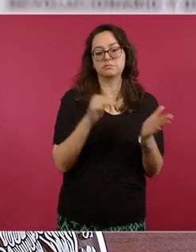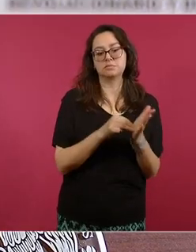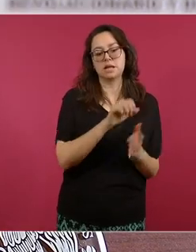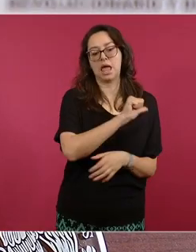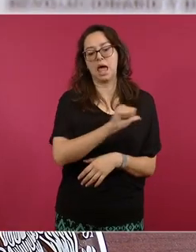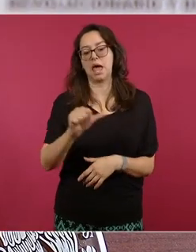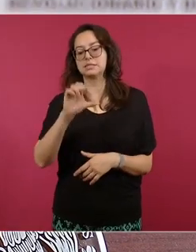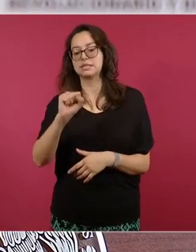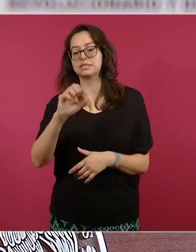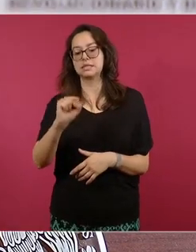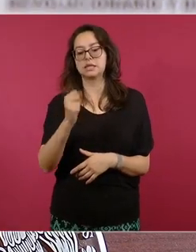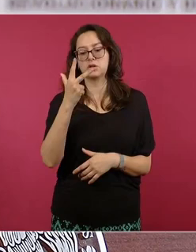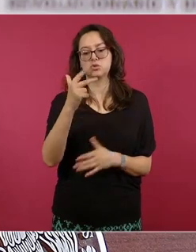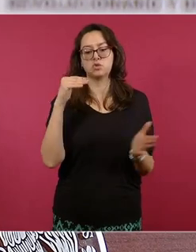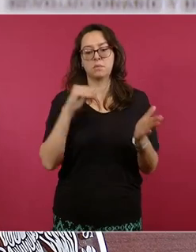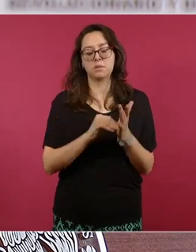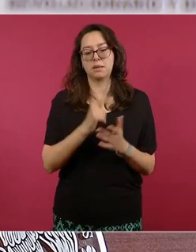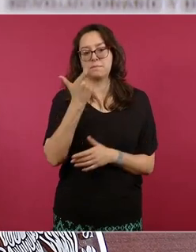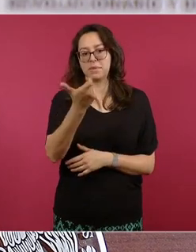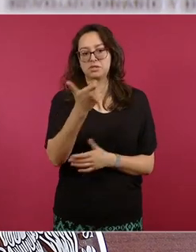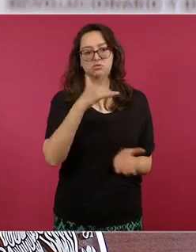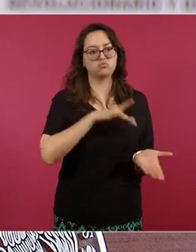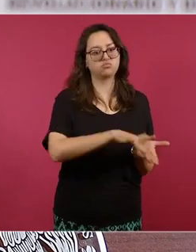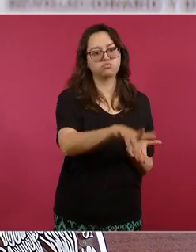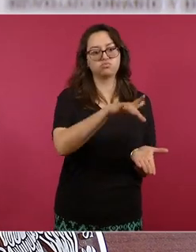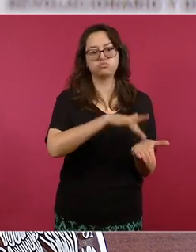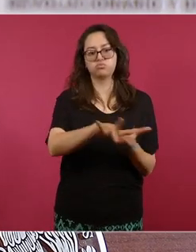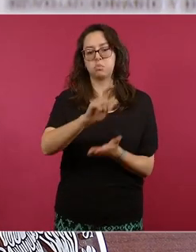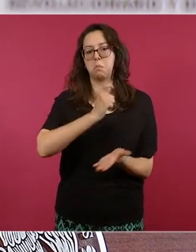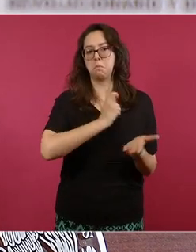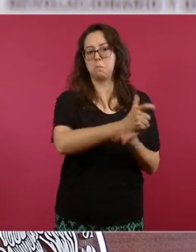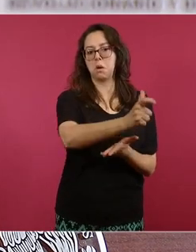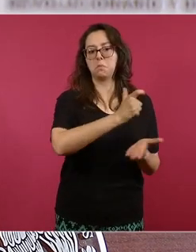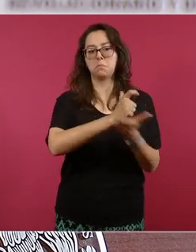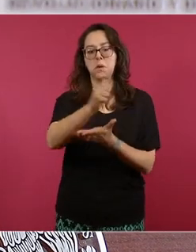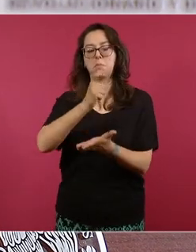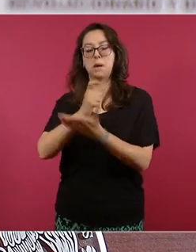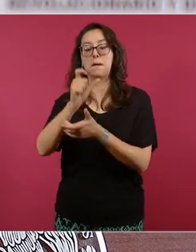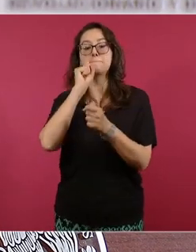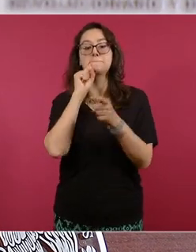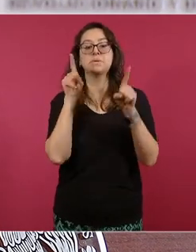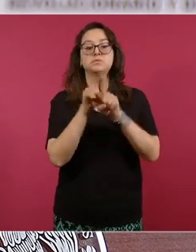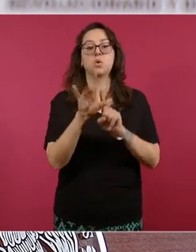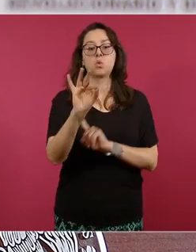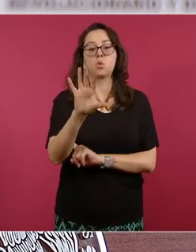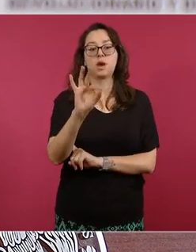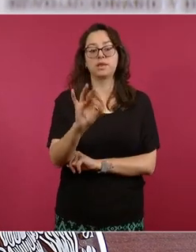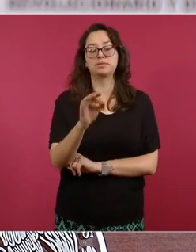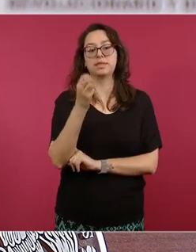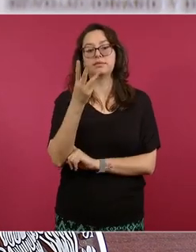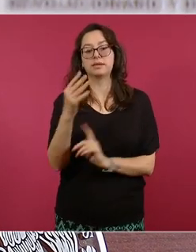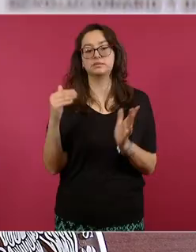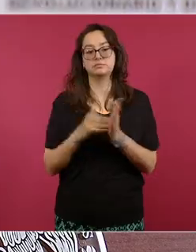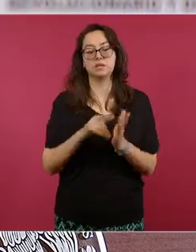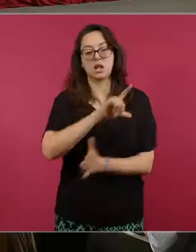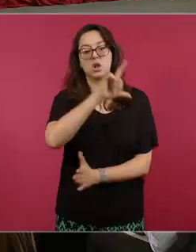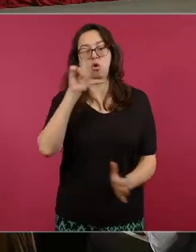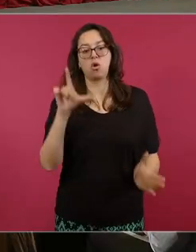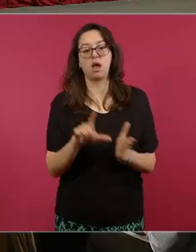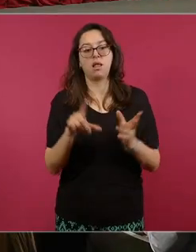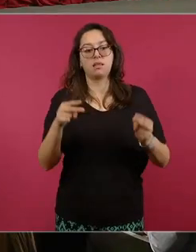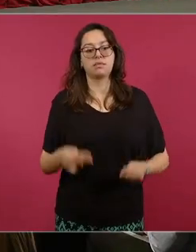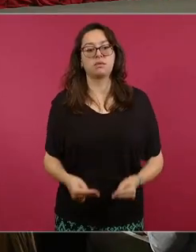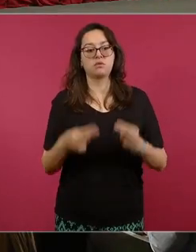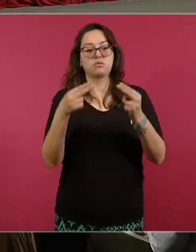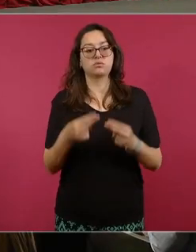68 mil pesos. Más de 30 mil locales comerciales que han recibido 45 mil pesos. En